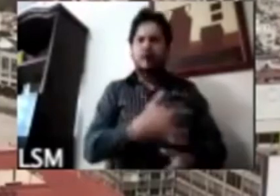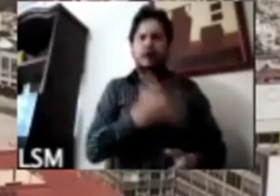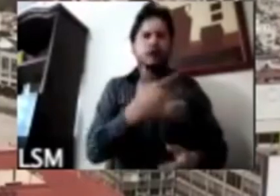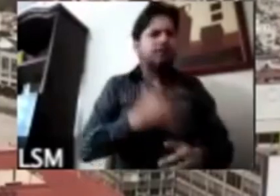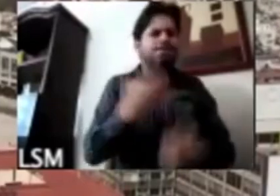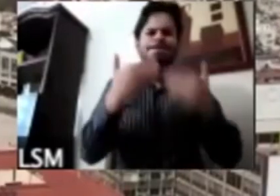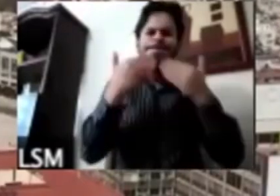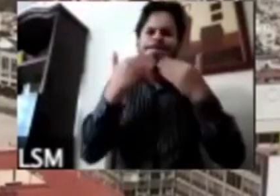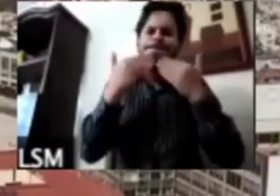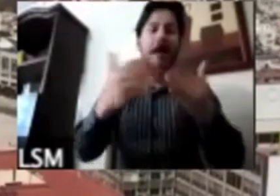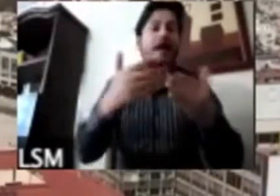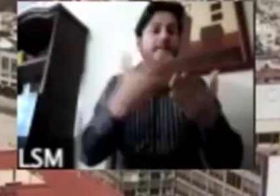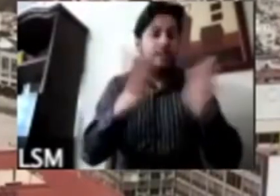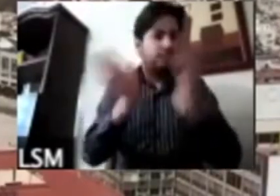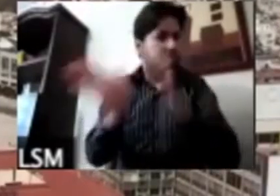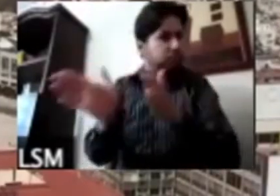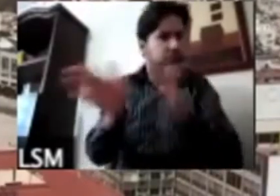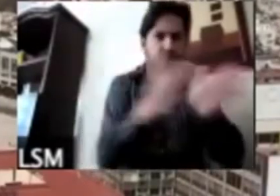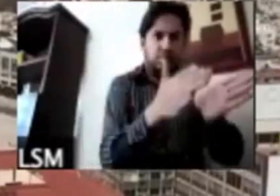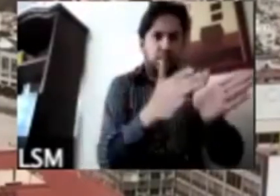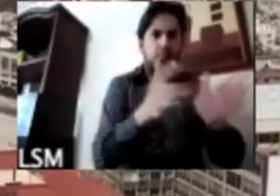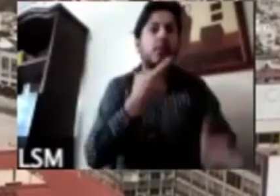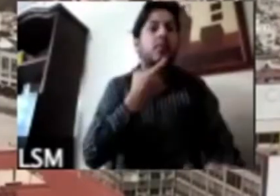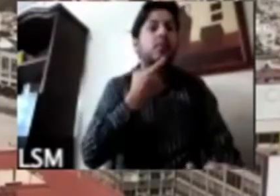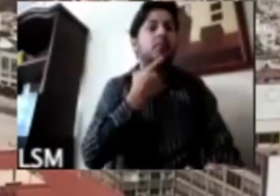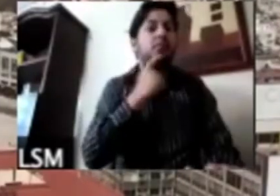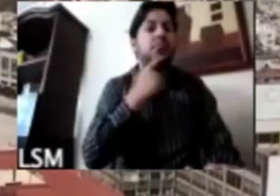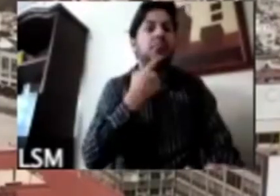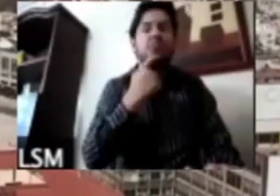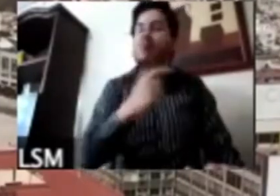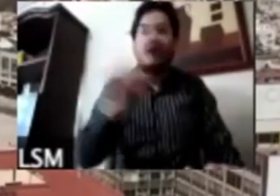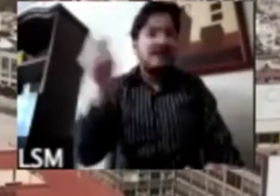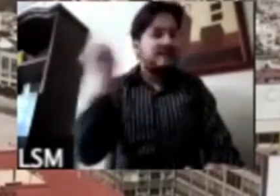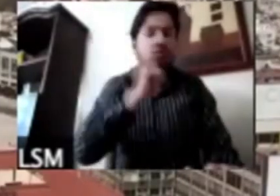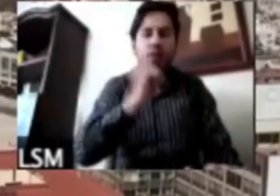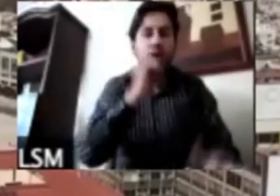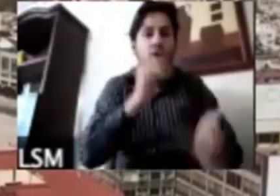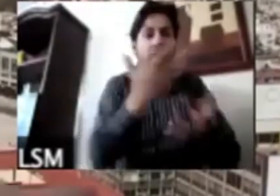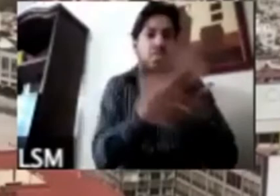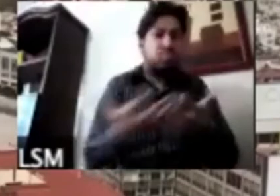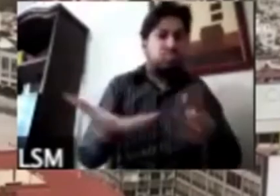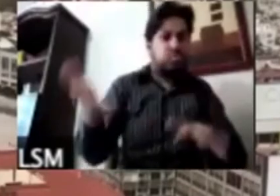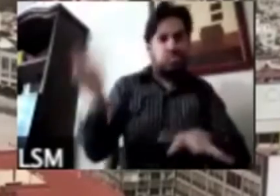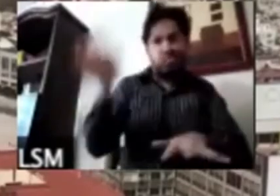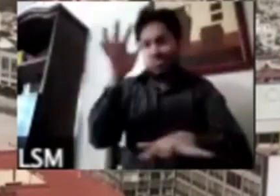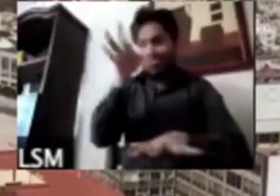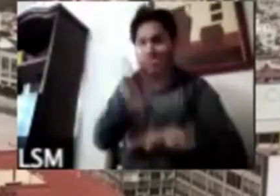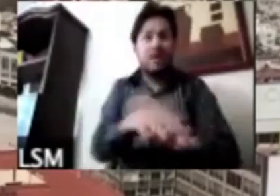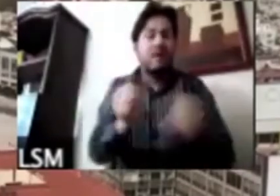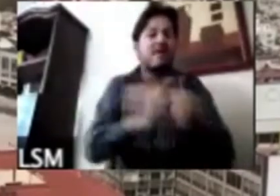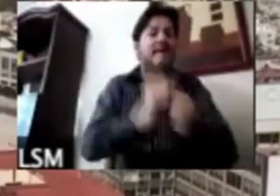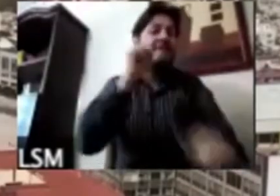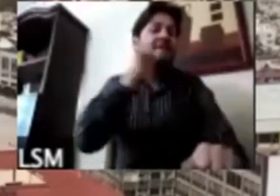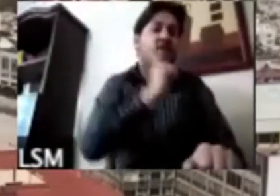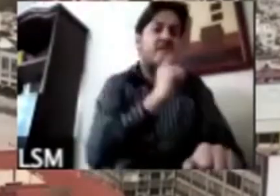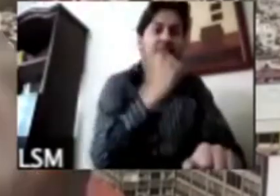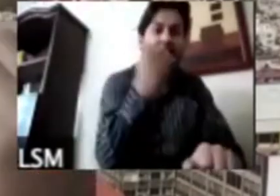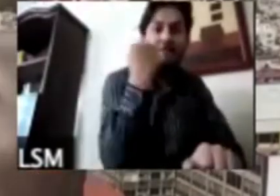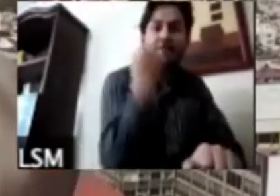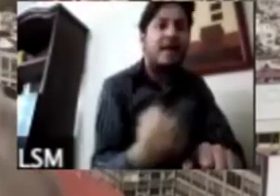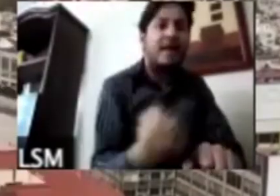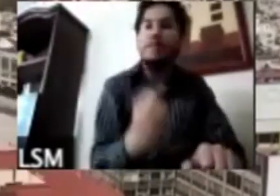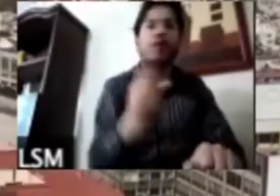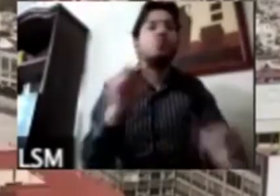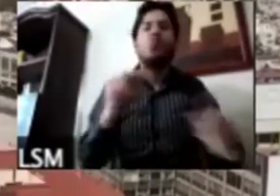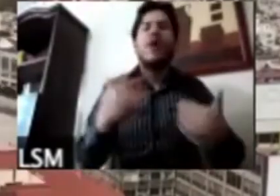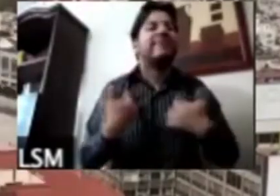caso del lópez Obrador es al principio no le atinó porque se le mezcló con la parte del feminismo que nunca le ha entendido y